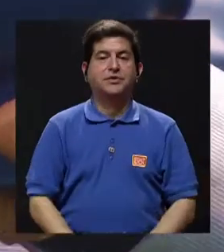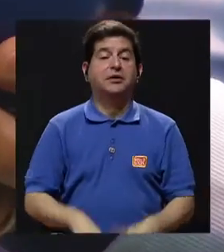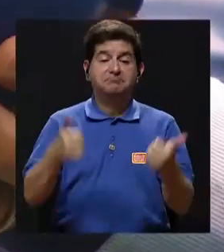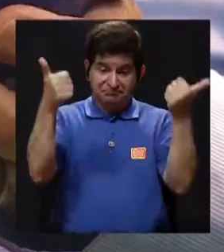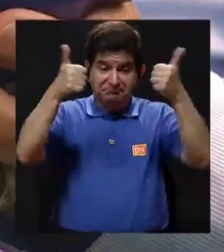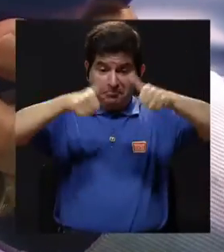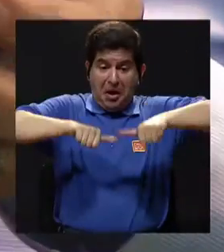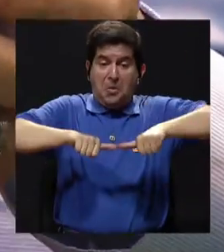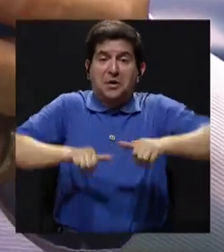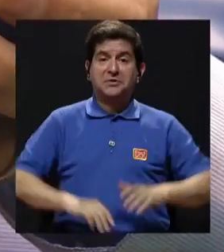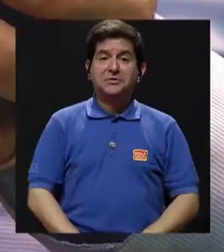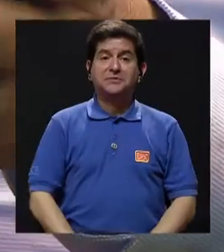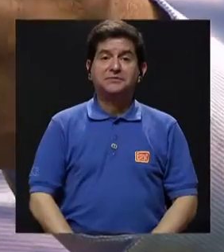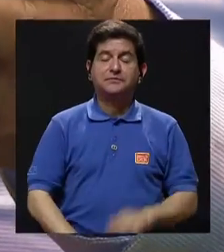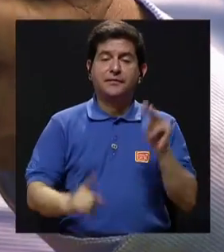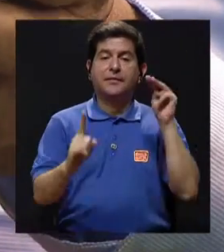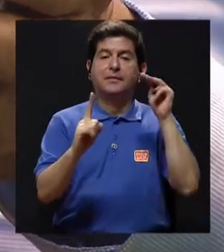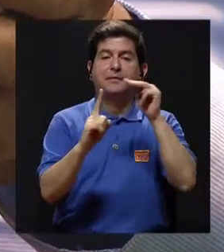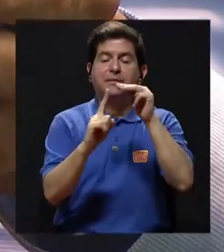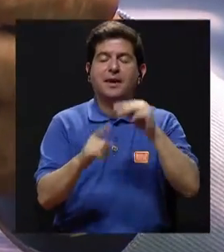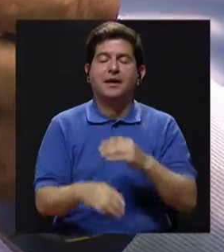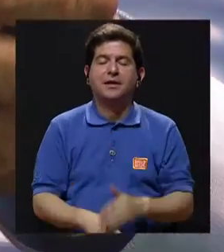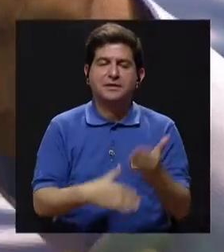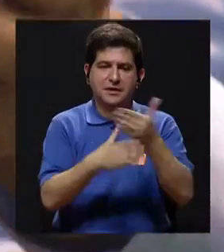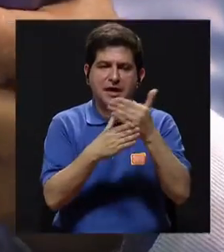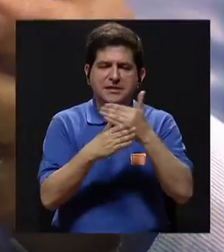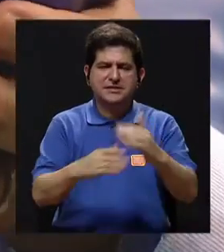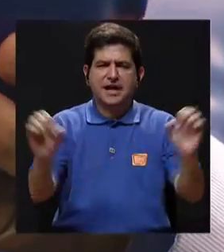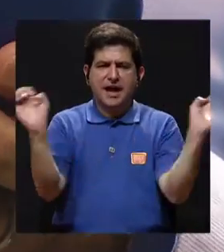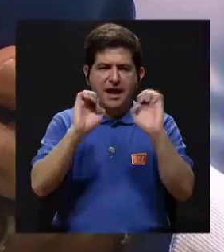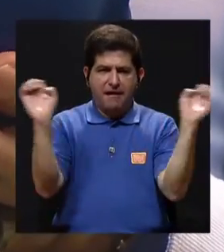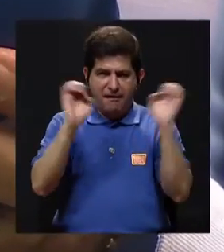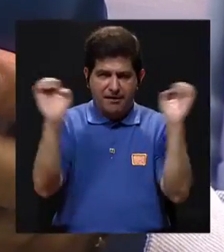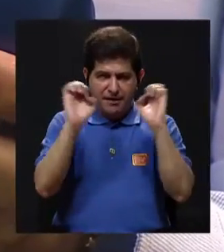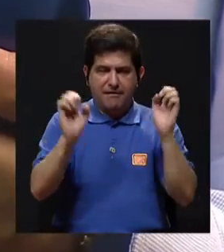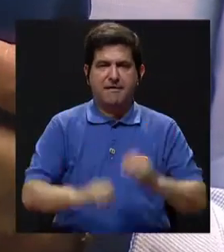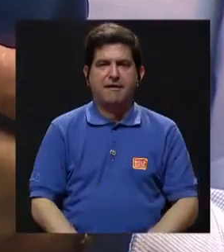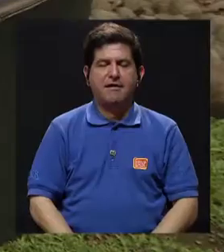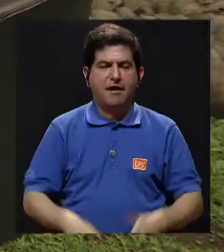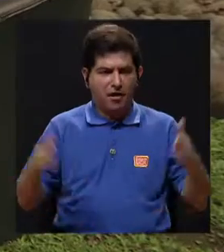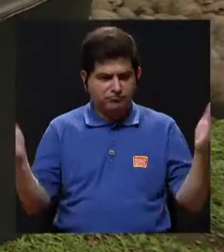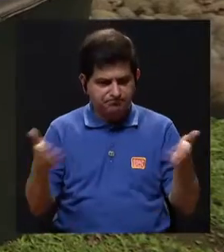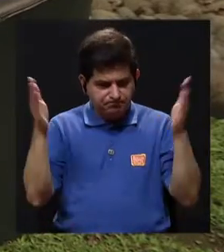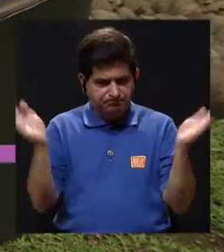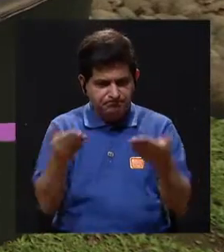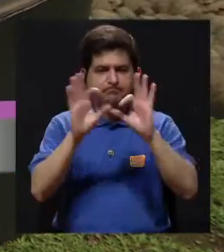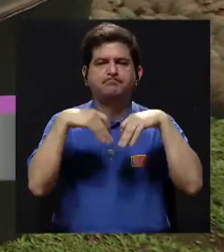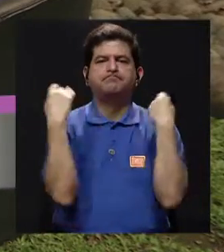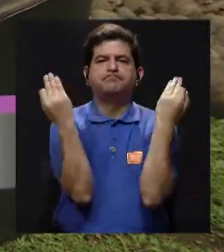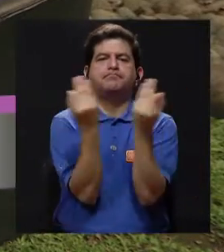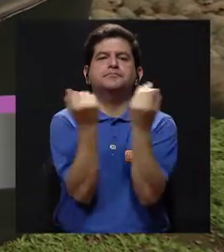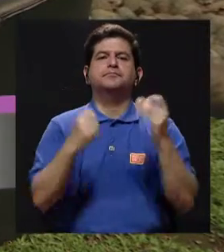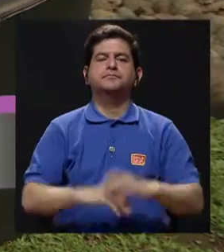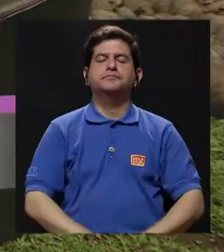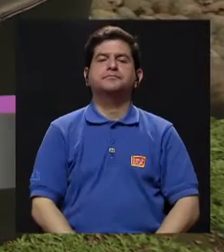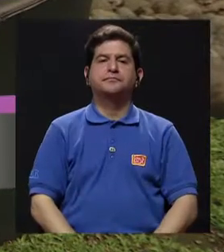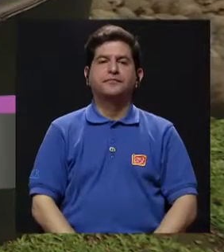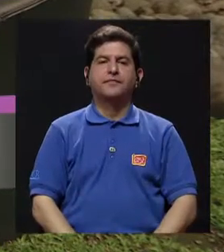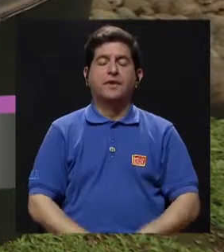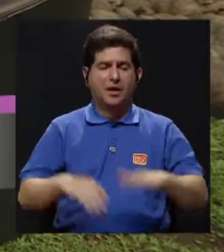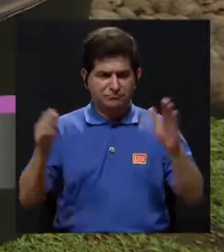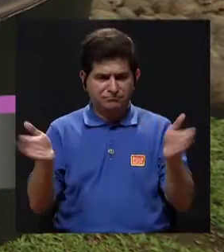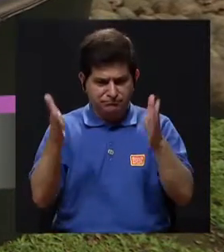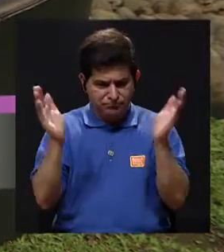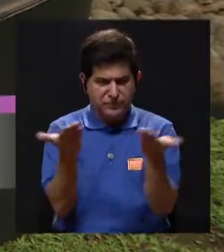lleguen a acuerdos. Las metas compartidas crean energía, digamoslo así, y motivación a la familia. Es decir,